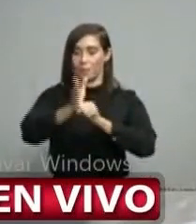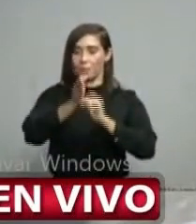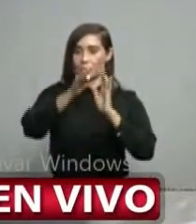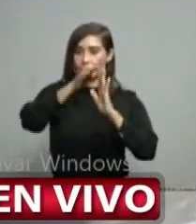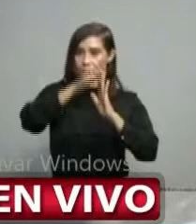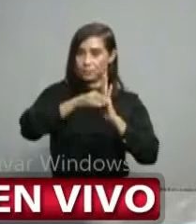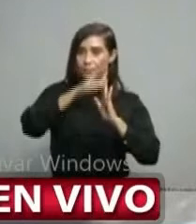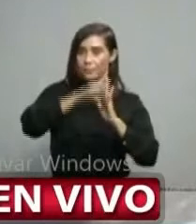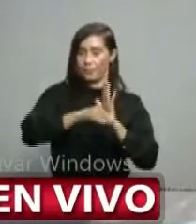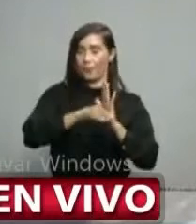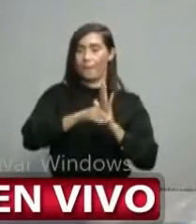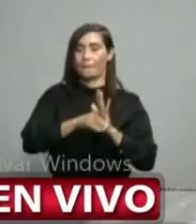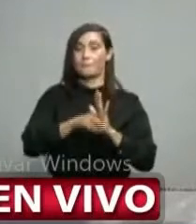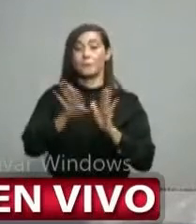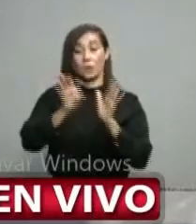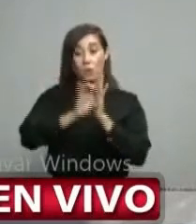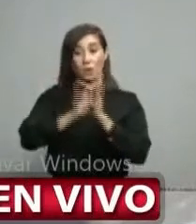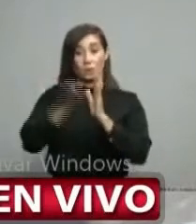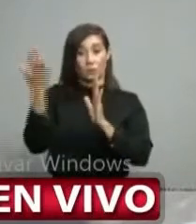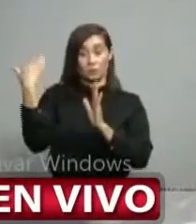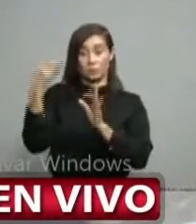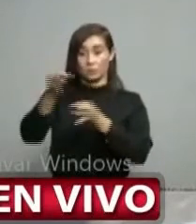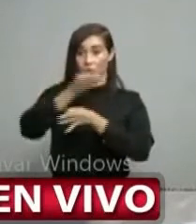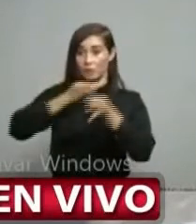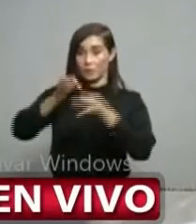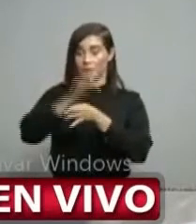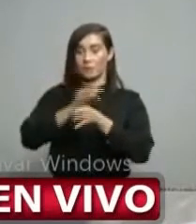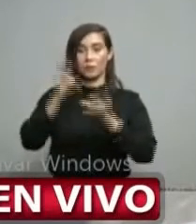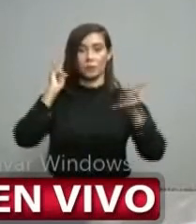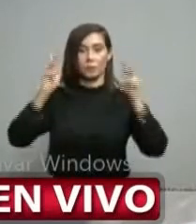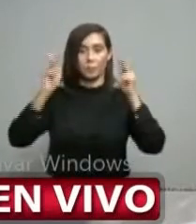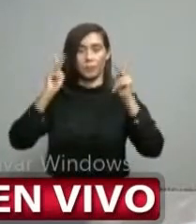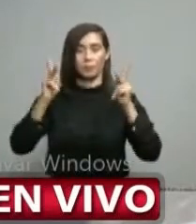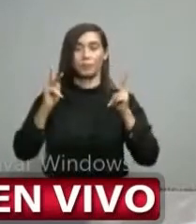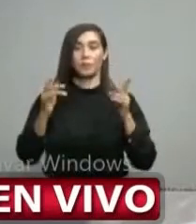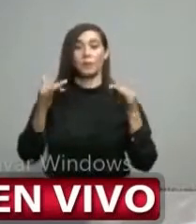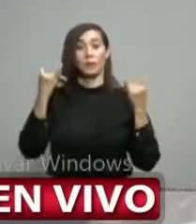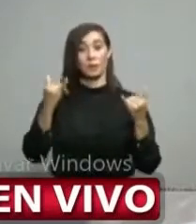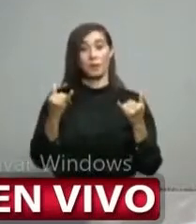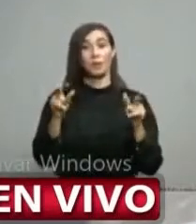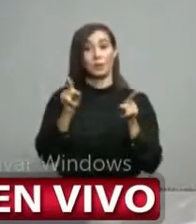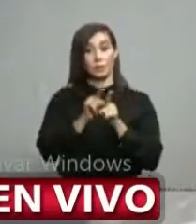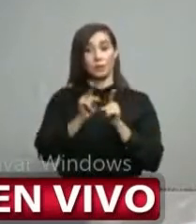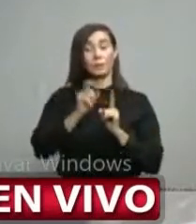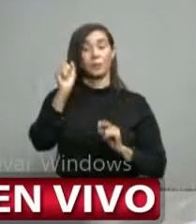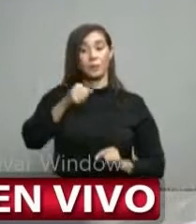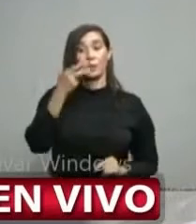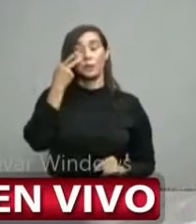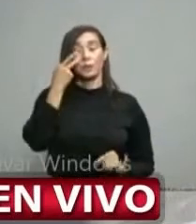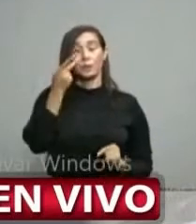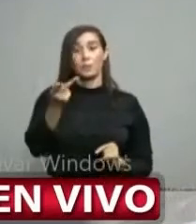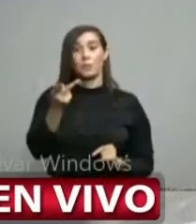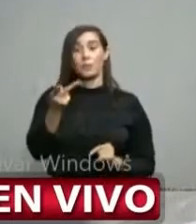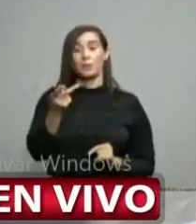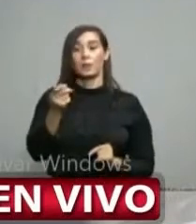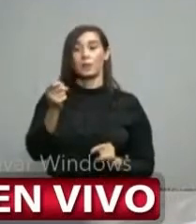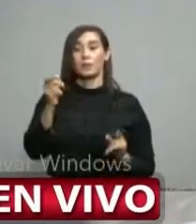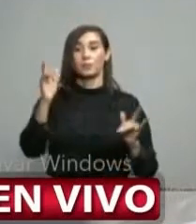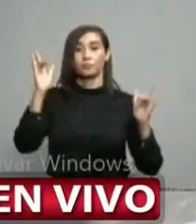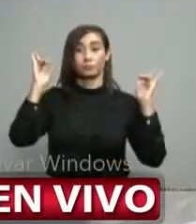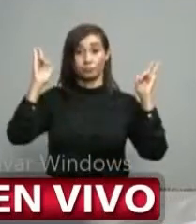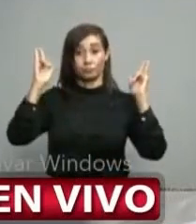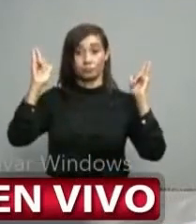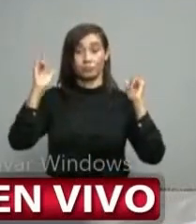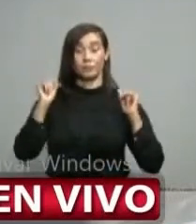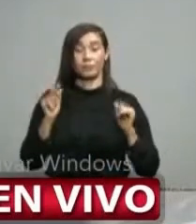decir, para la provincia de Duarte, para la provincia de Puerto Plata, como estamos viendo también en la intervención que se ha hecho en Santiago.